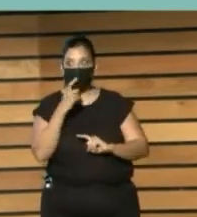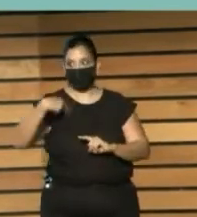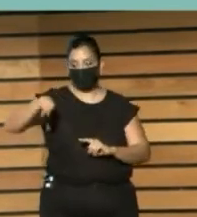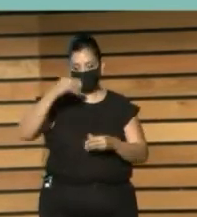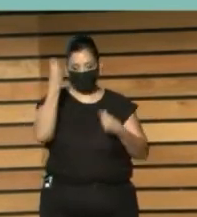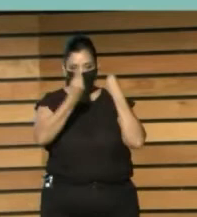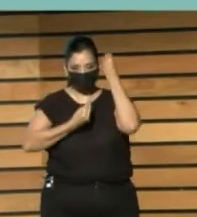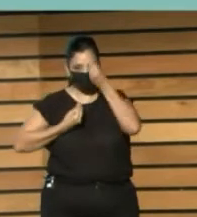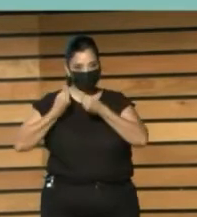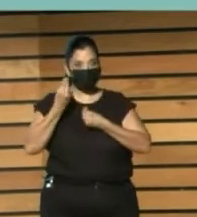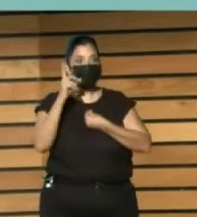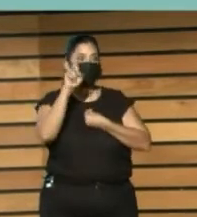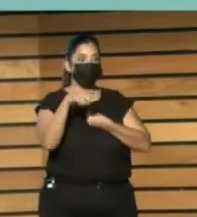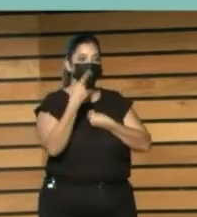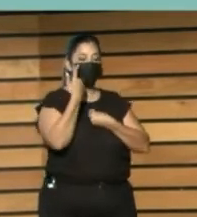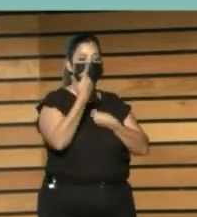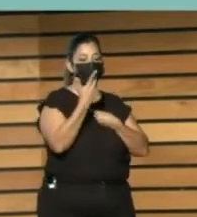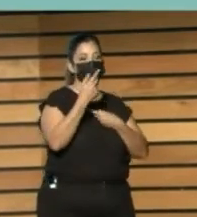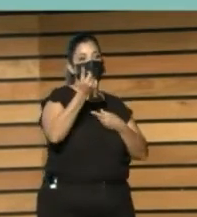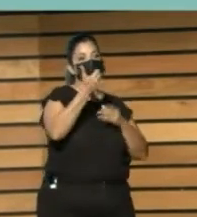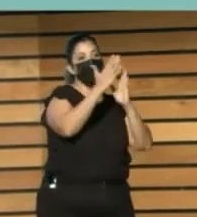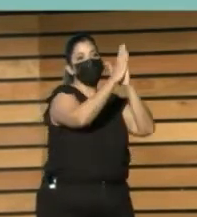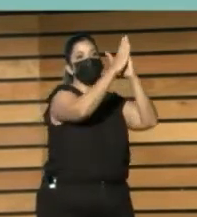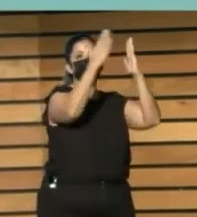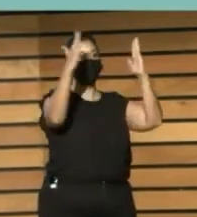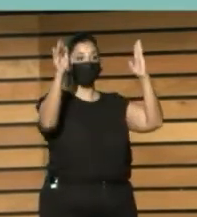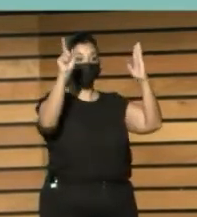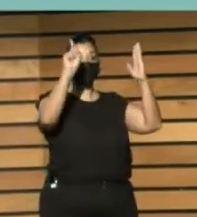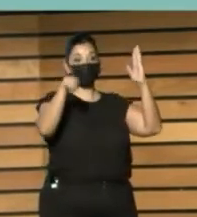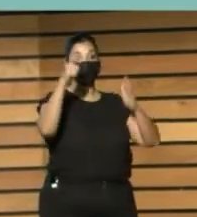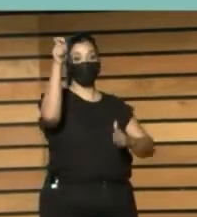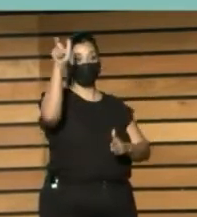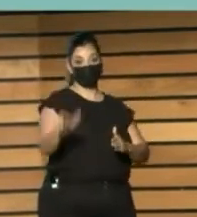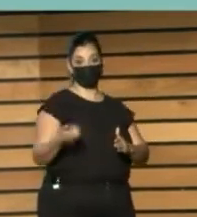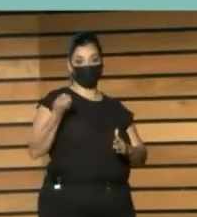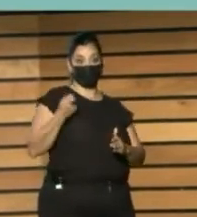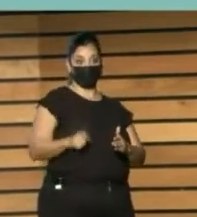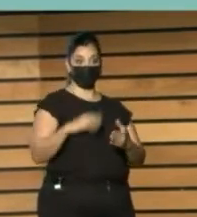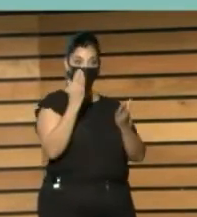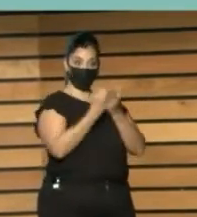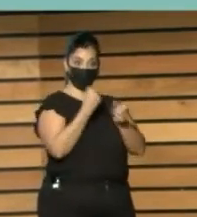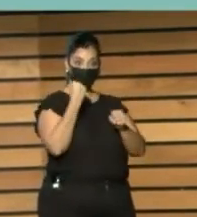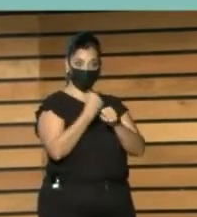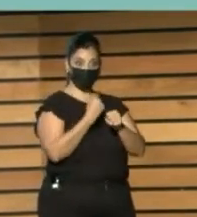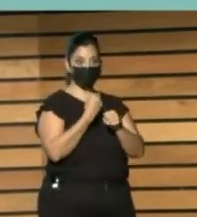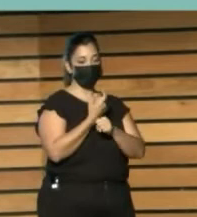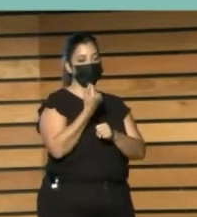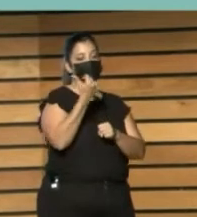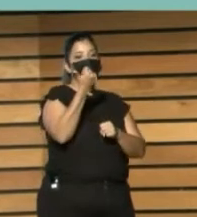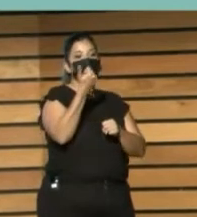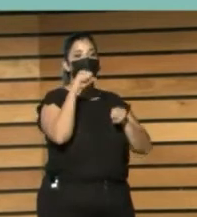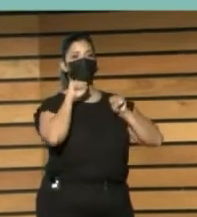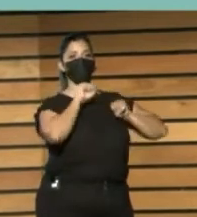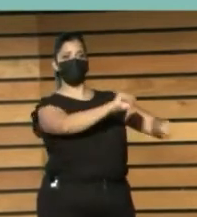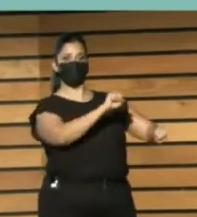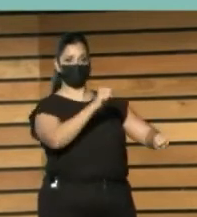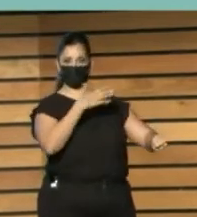tendencia Que vemos En algunas bibliotecas Donde los bibliotecarios Se oponen O rechazan La